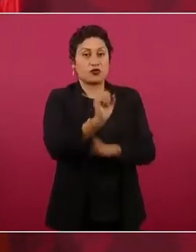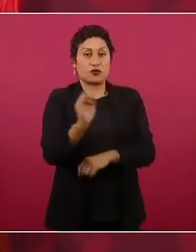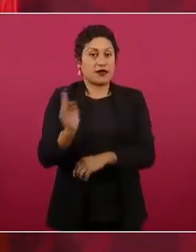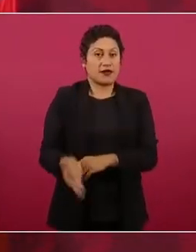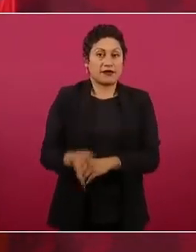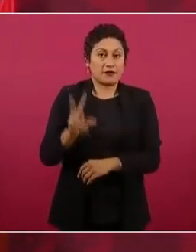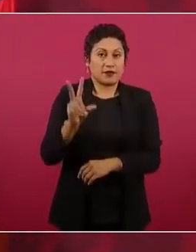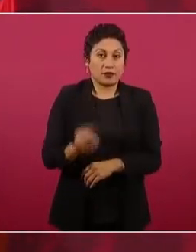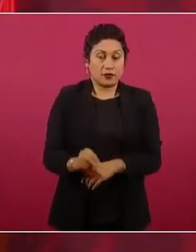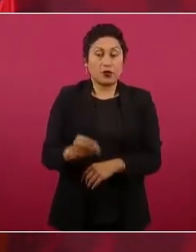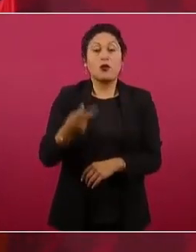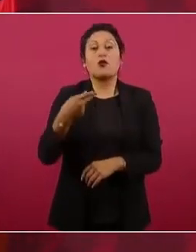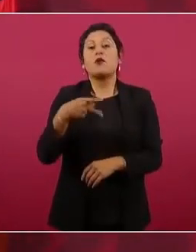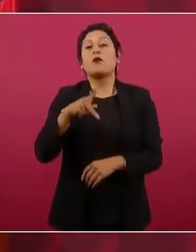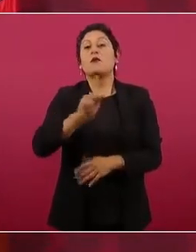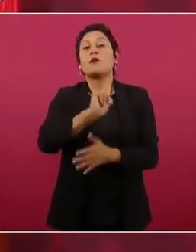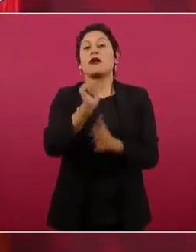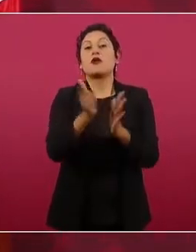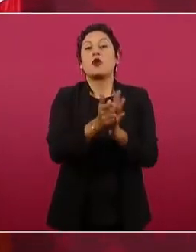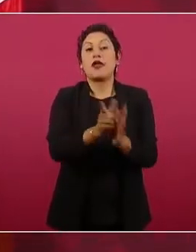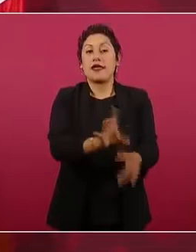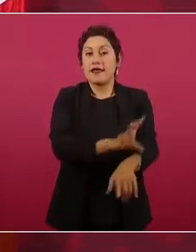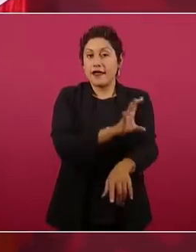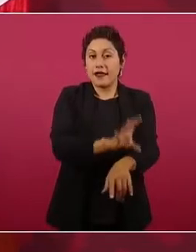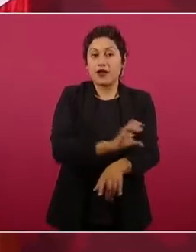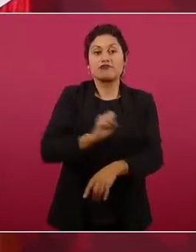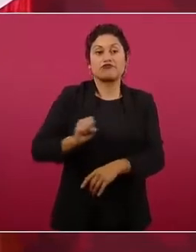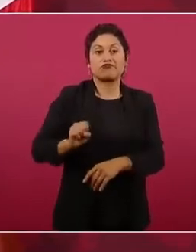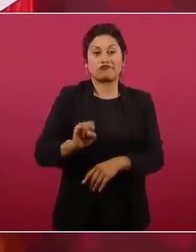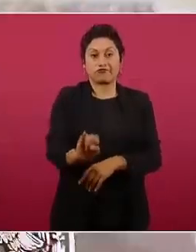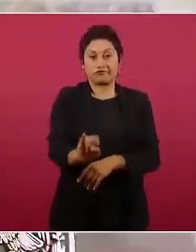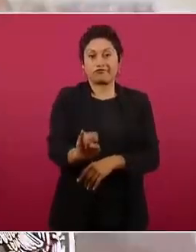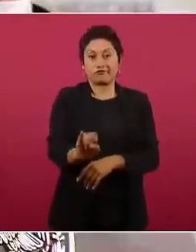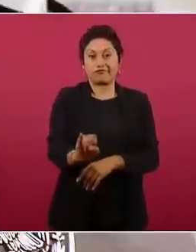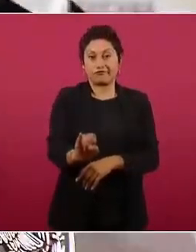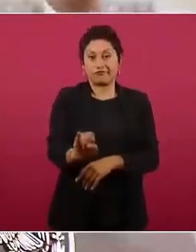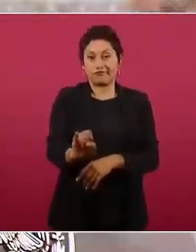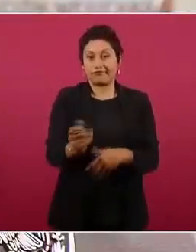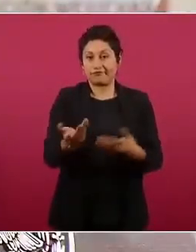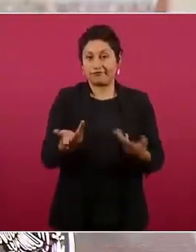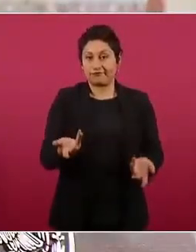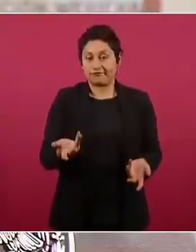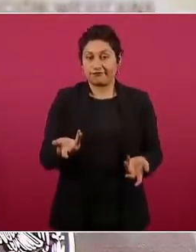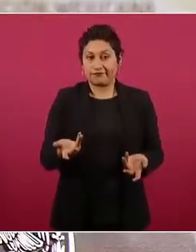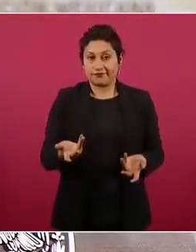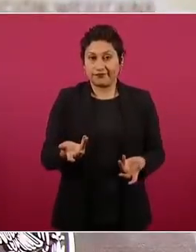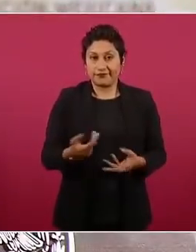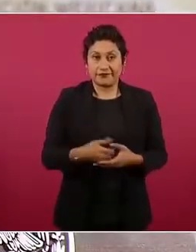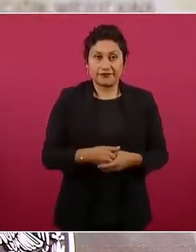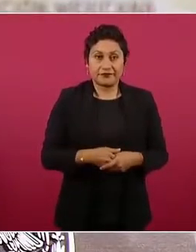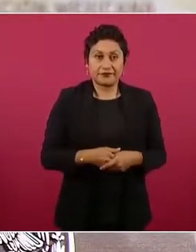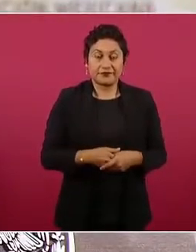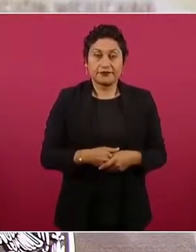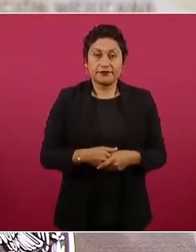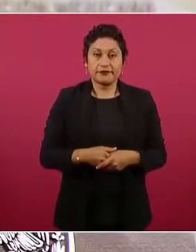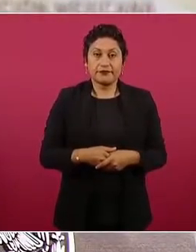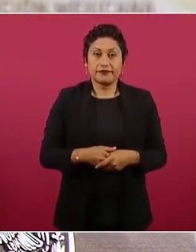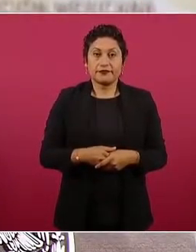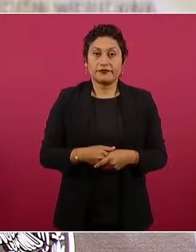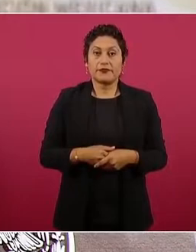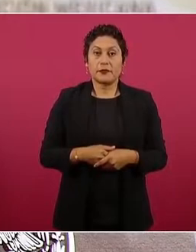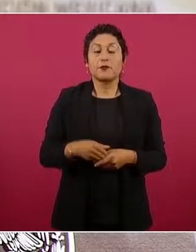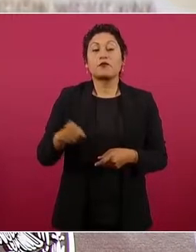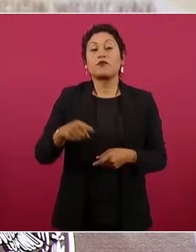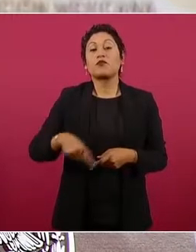la ley eléctrica sí fue aprobada, recurrieron a la